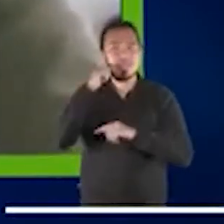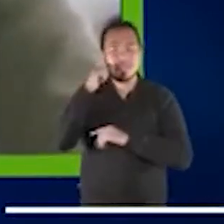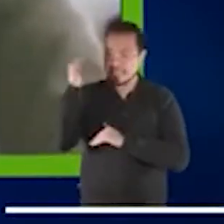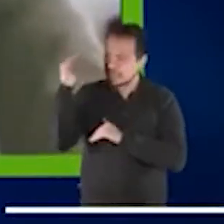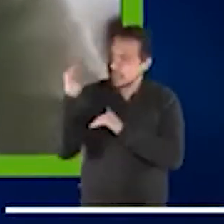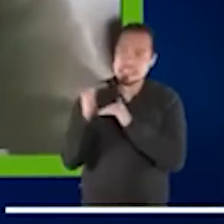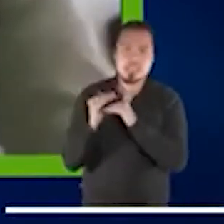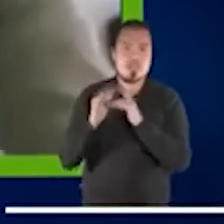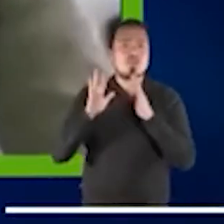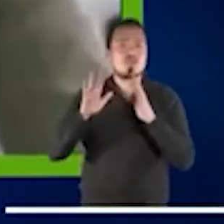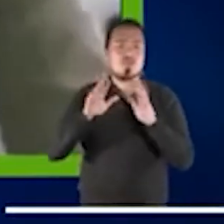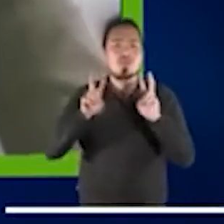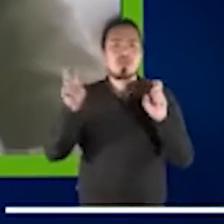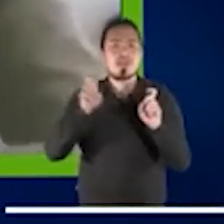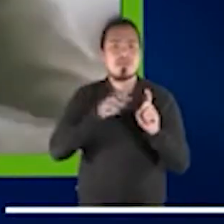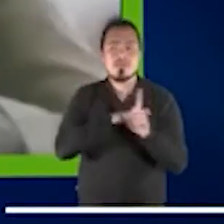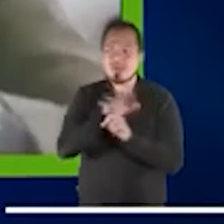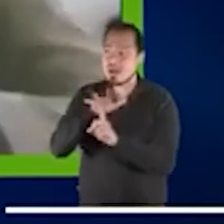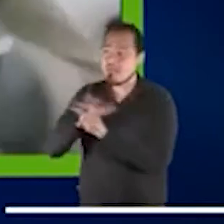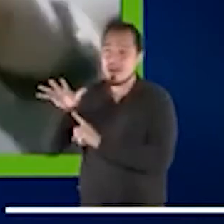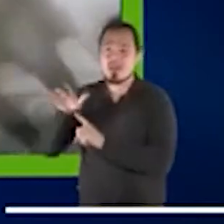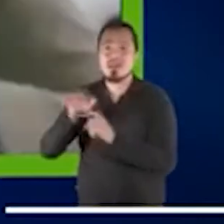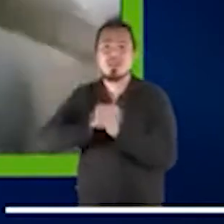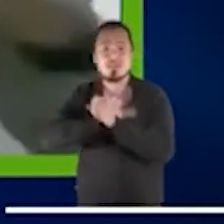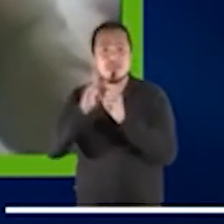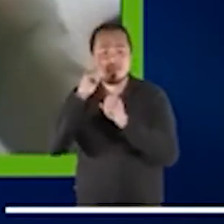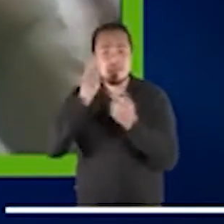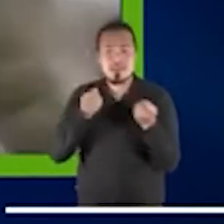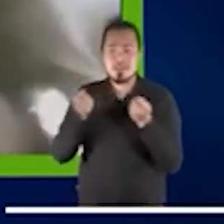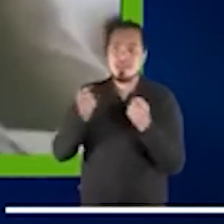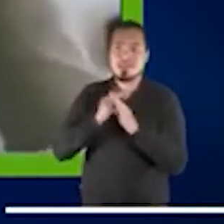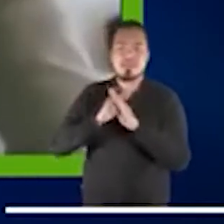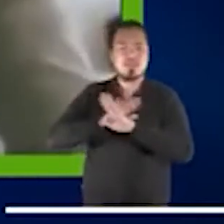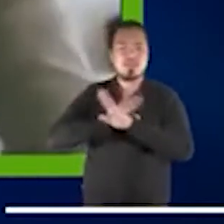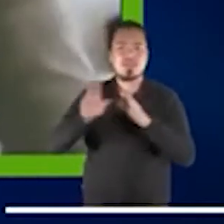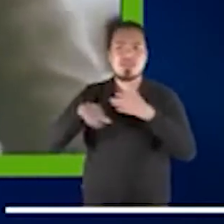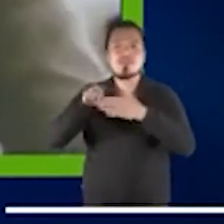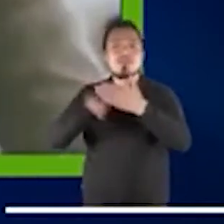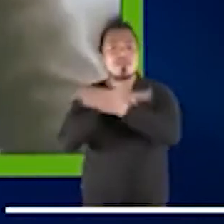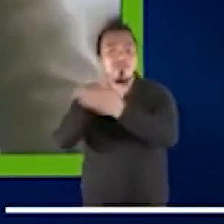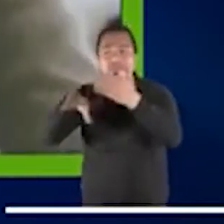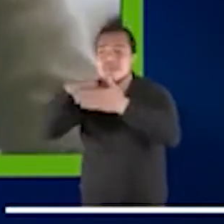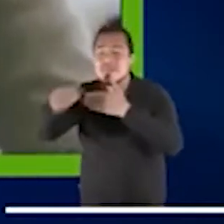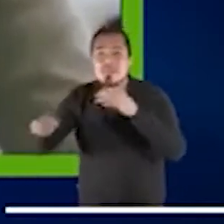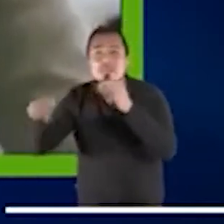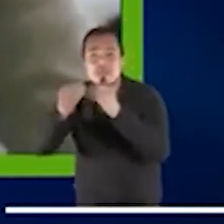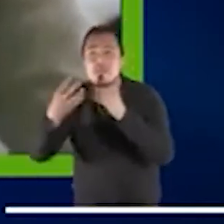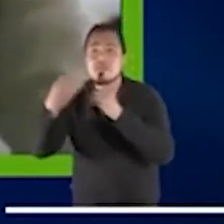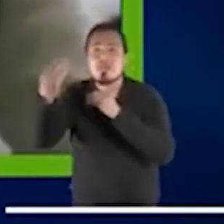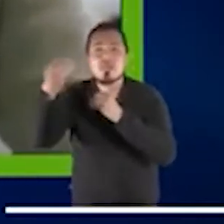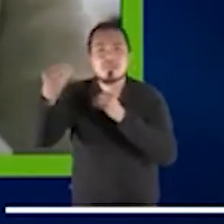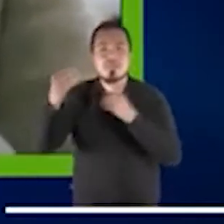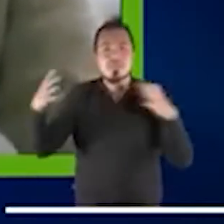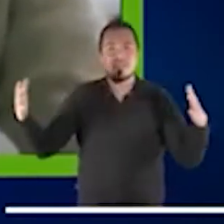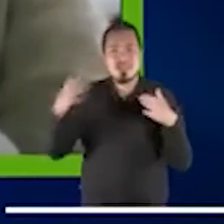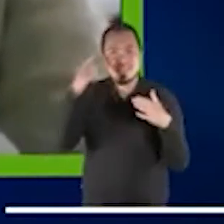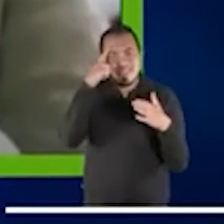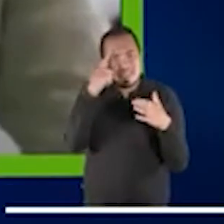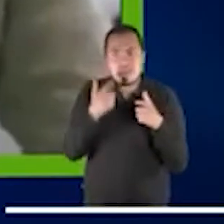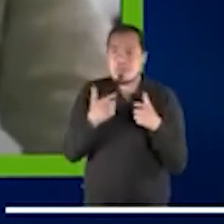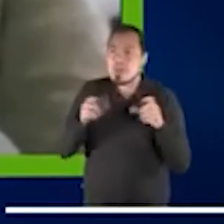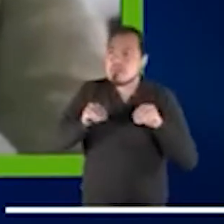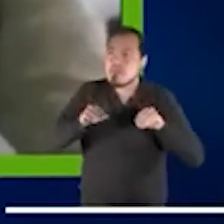los centros privativos de libertad. Como él decía, evitar que eso fuera un clúster de propagación del COVID